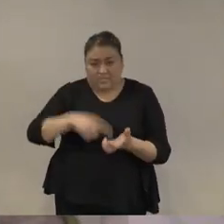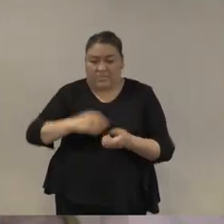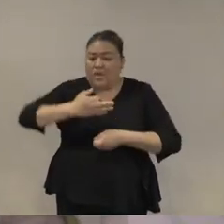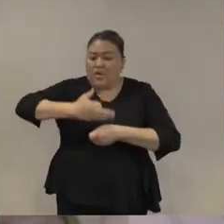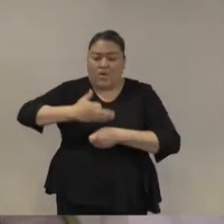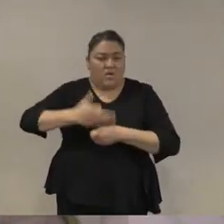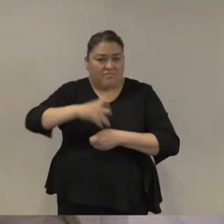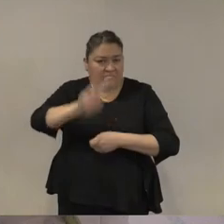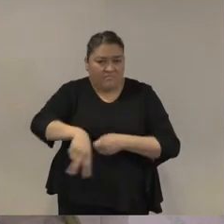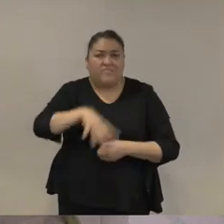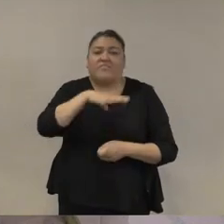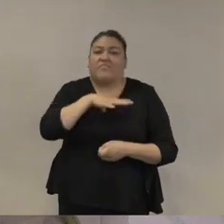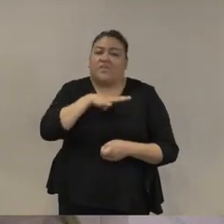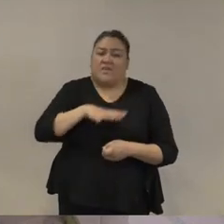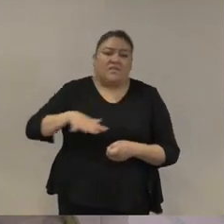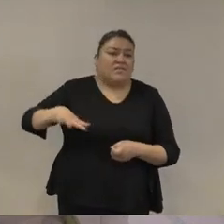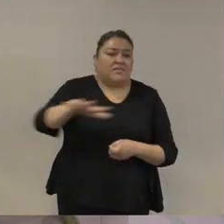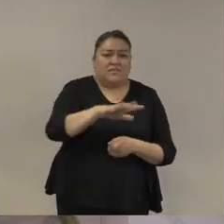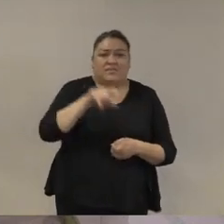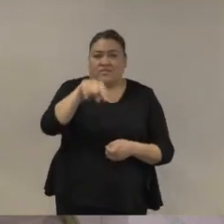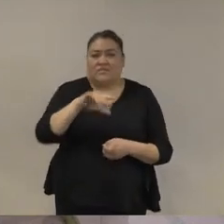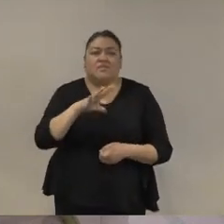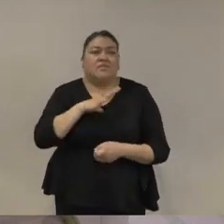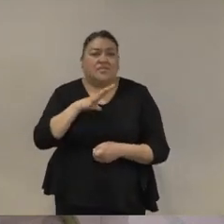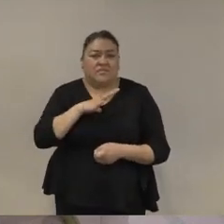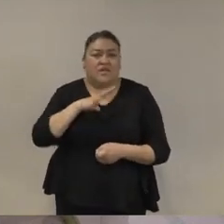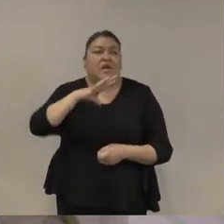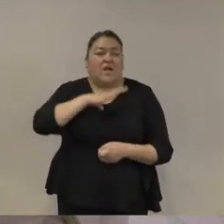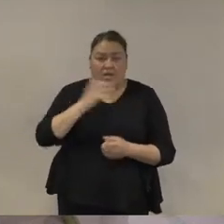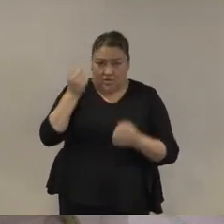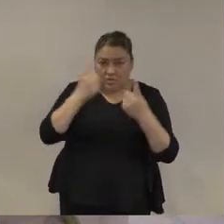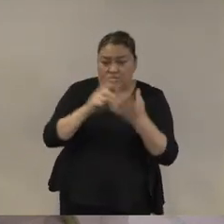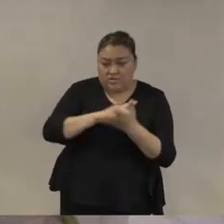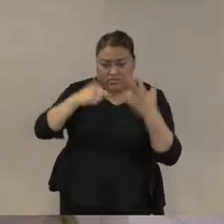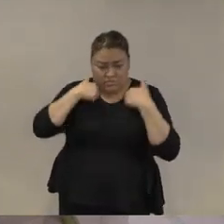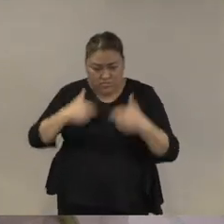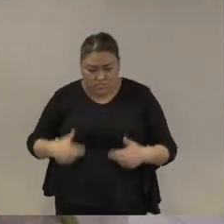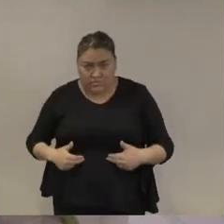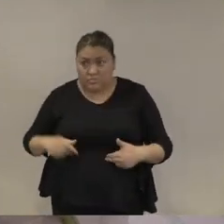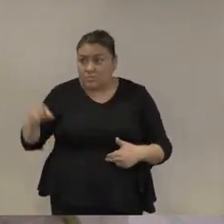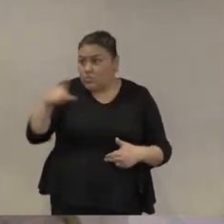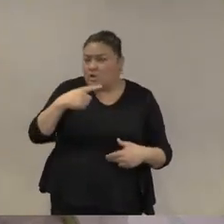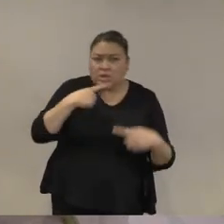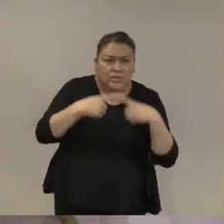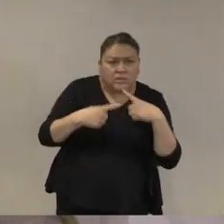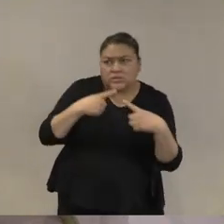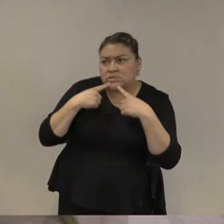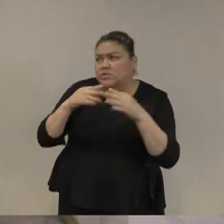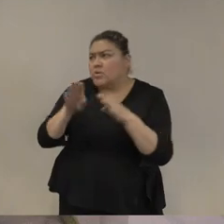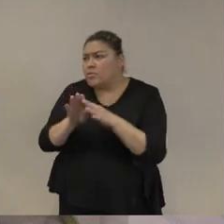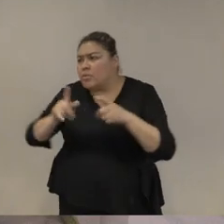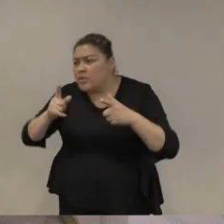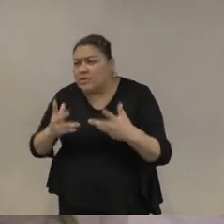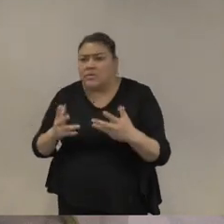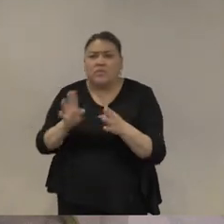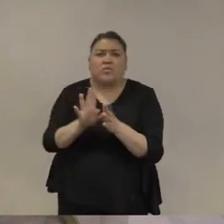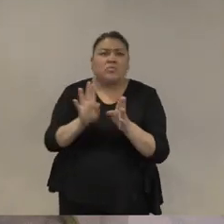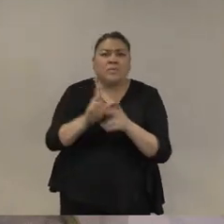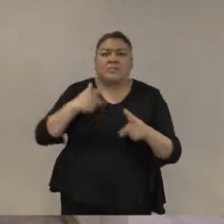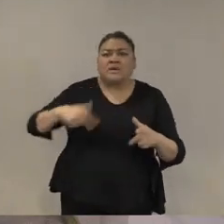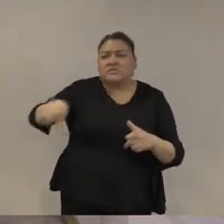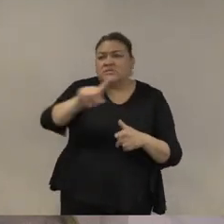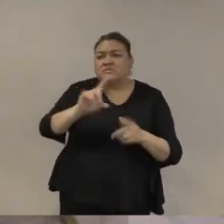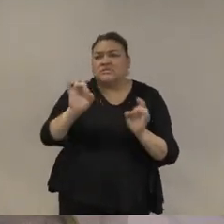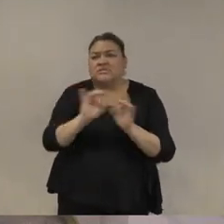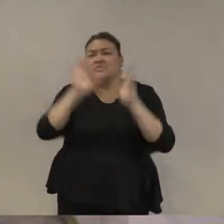sobre todo en discusiones entre expertos de derechos humanos la manera en la que buena parte de la crisis humanitaria